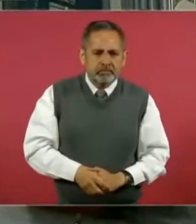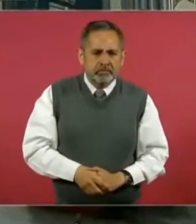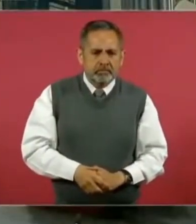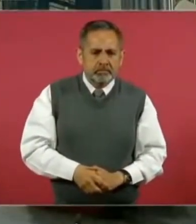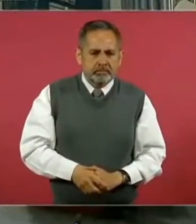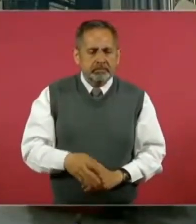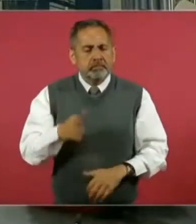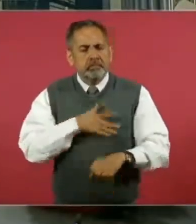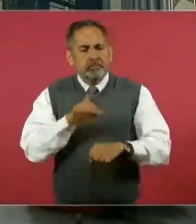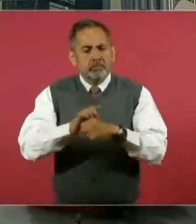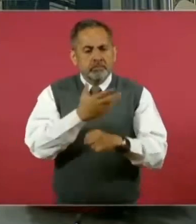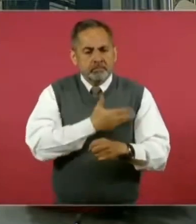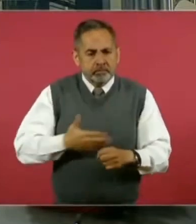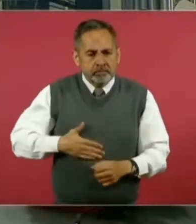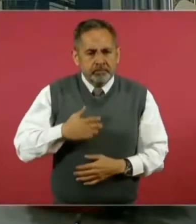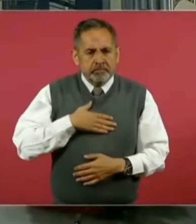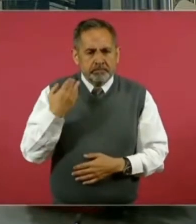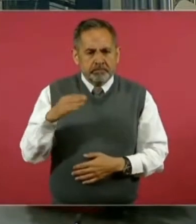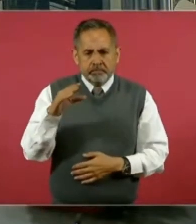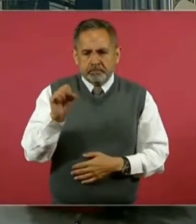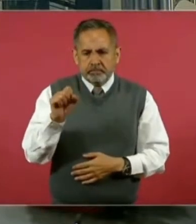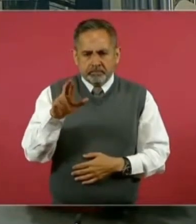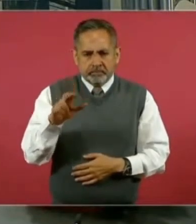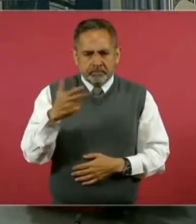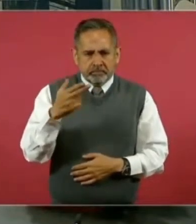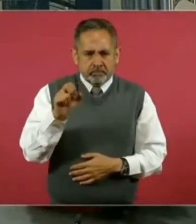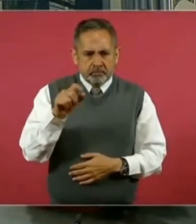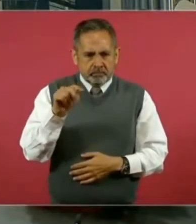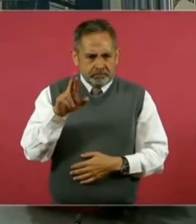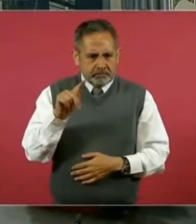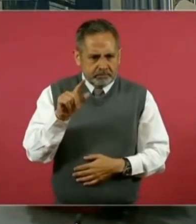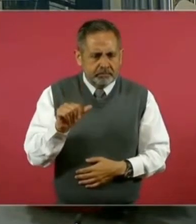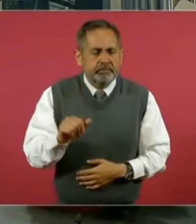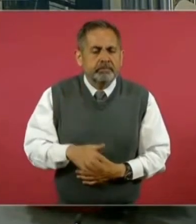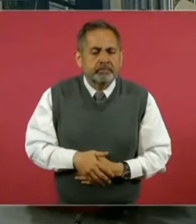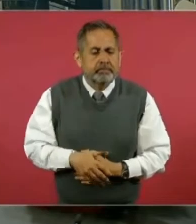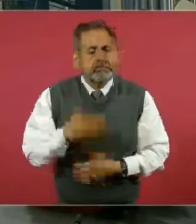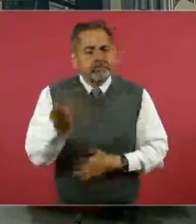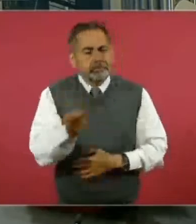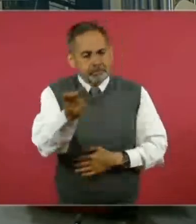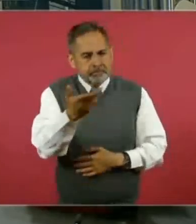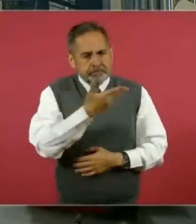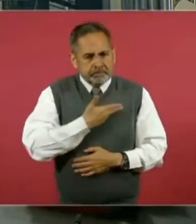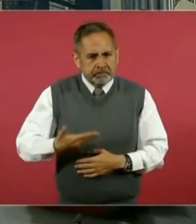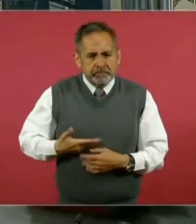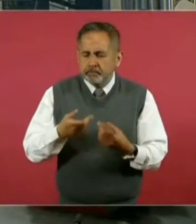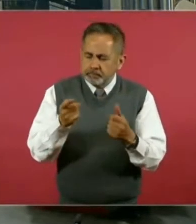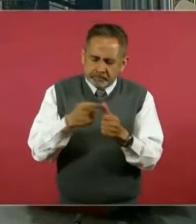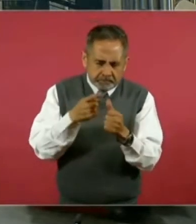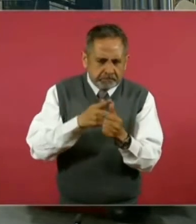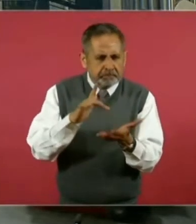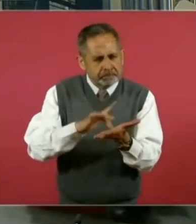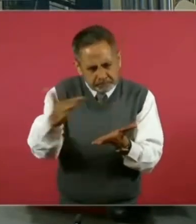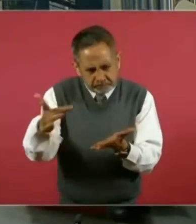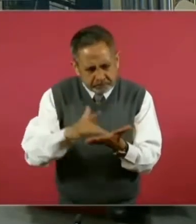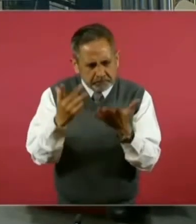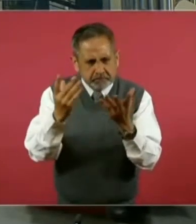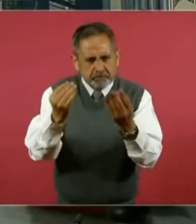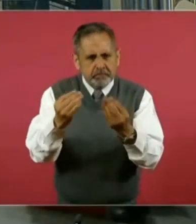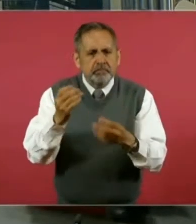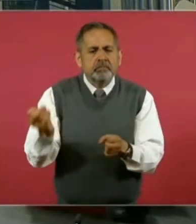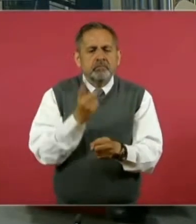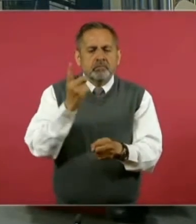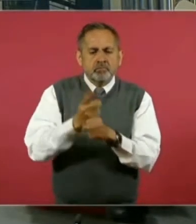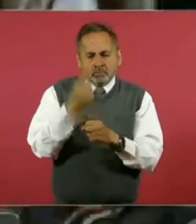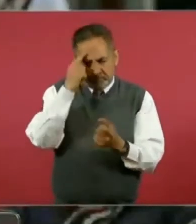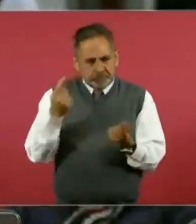Buenos días, presidente. César Huerta de la revista Polemón. Presidente, primero que nada quiero agradecerle mucho la oportunidad